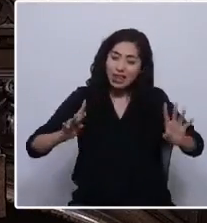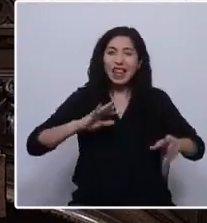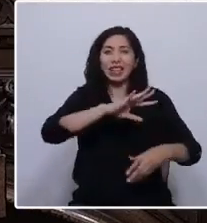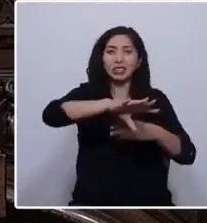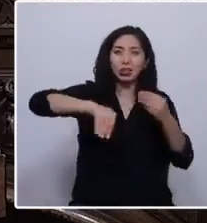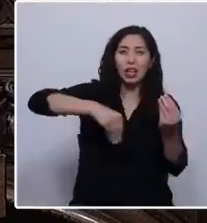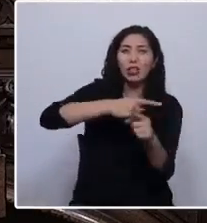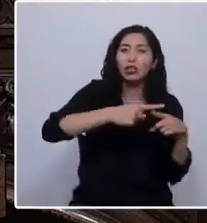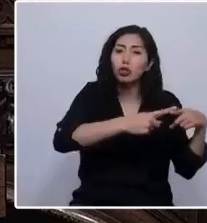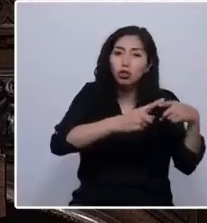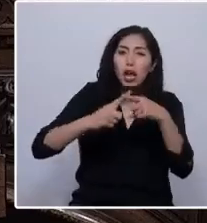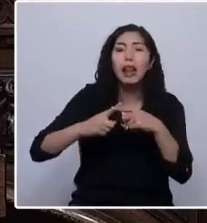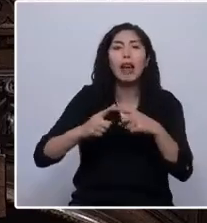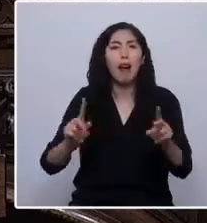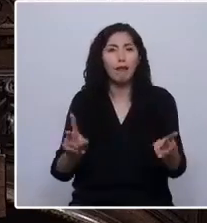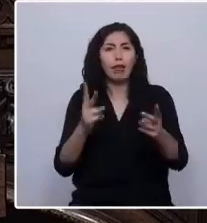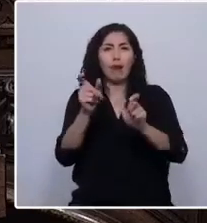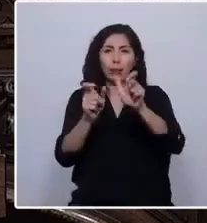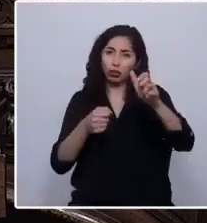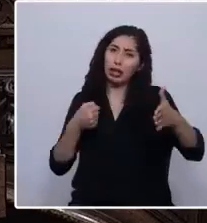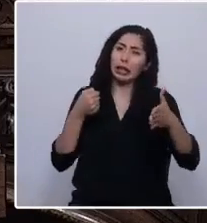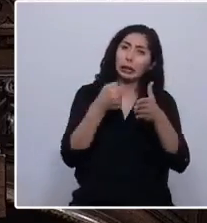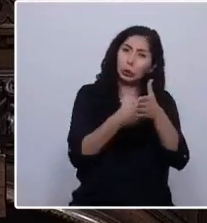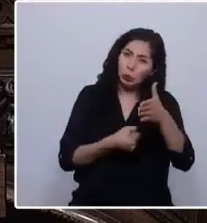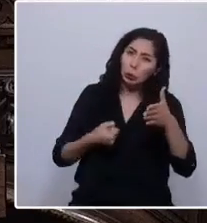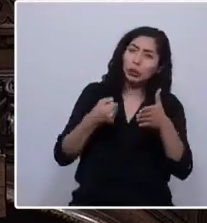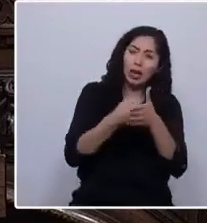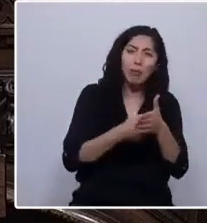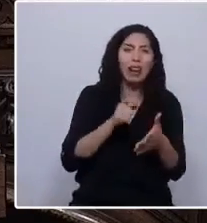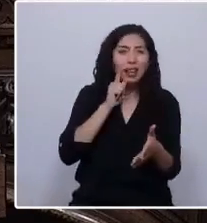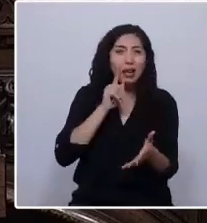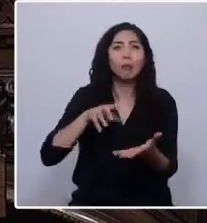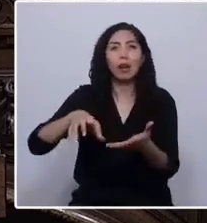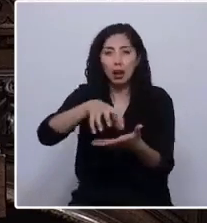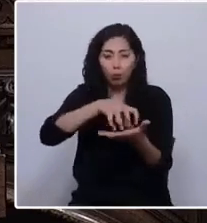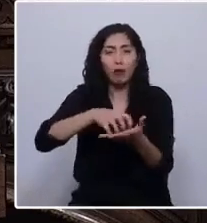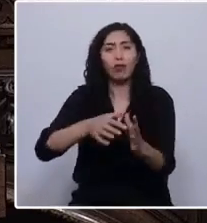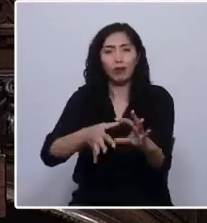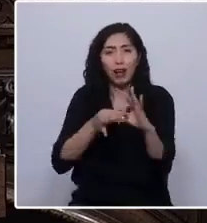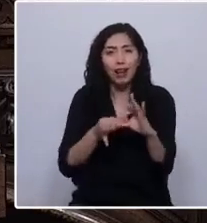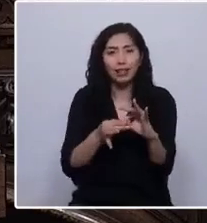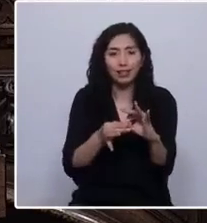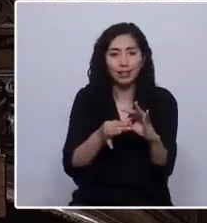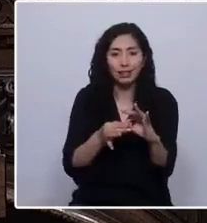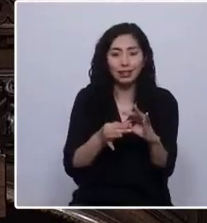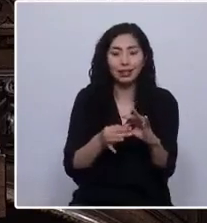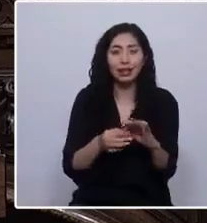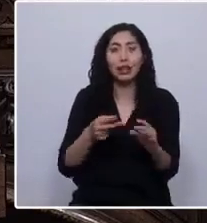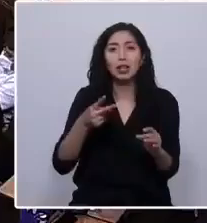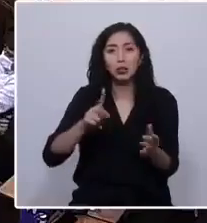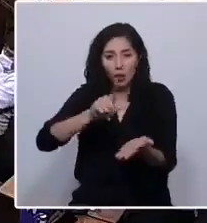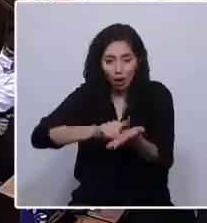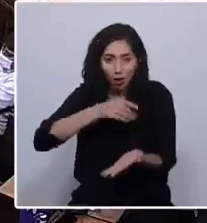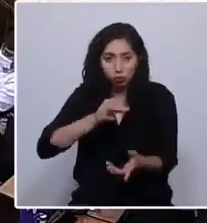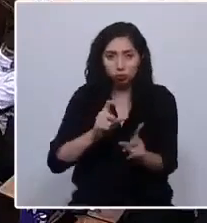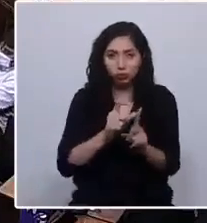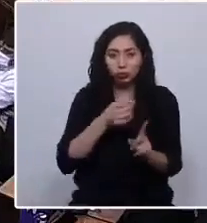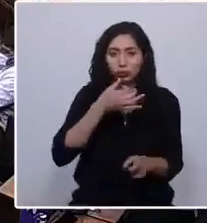social. Y viva los que luchan por y para el pueblo. Gracias. ¡Quejas! ¡Gracias!